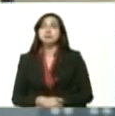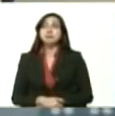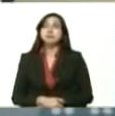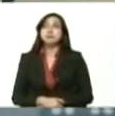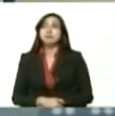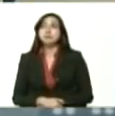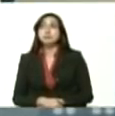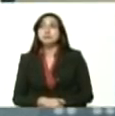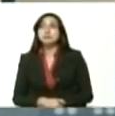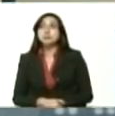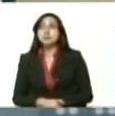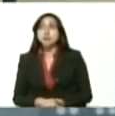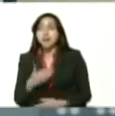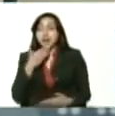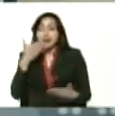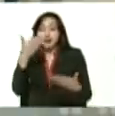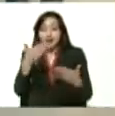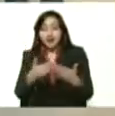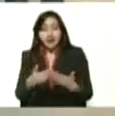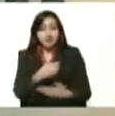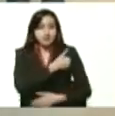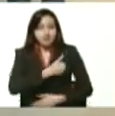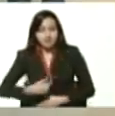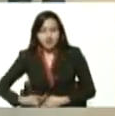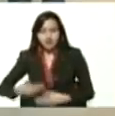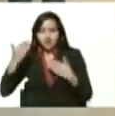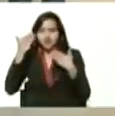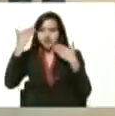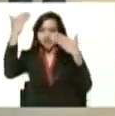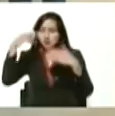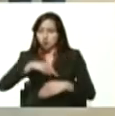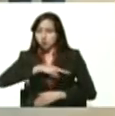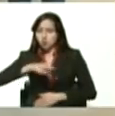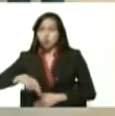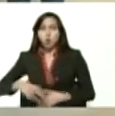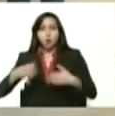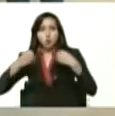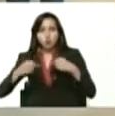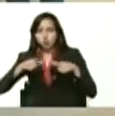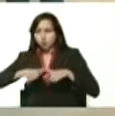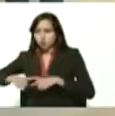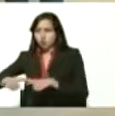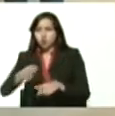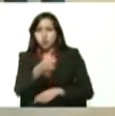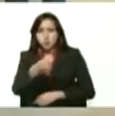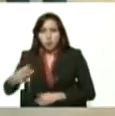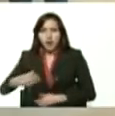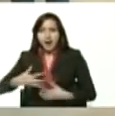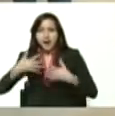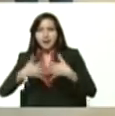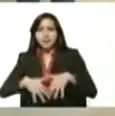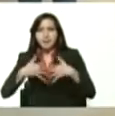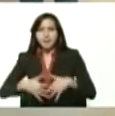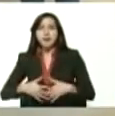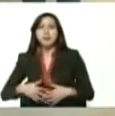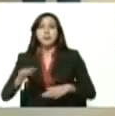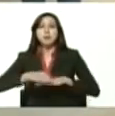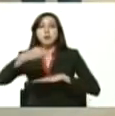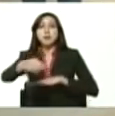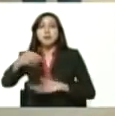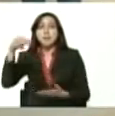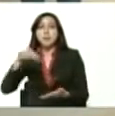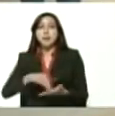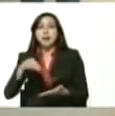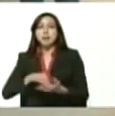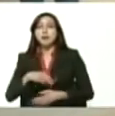gracias presidente le saludamos desde los arrozales de calabozo aquí en el municipio Miranda hoy como usted lo ha dicho